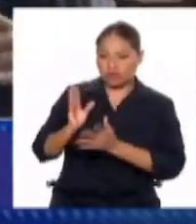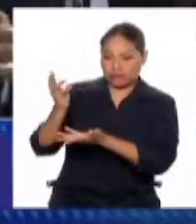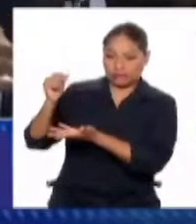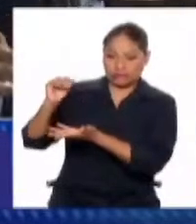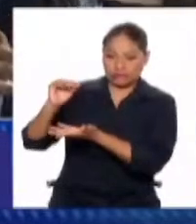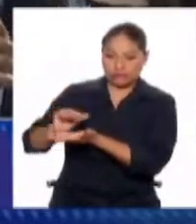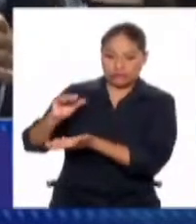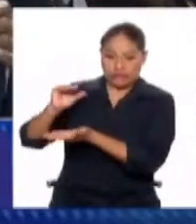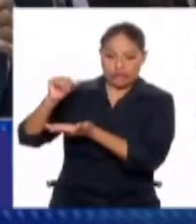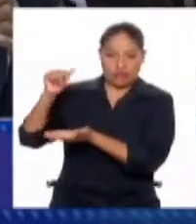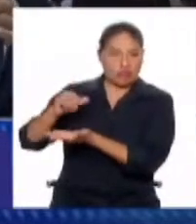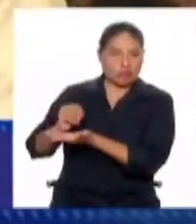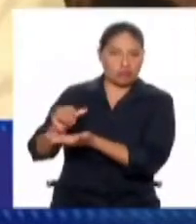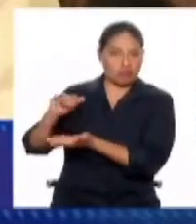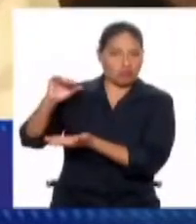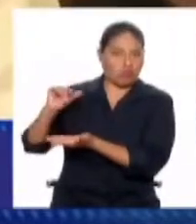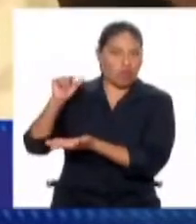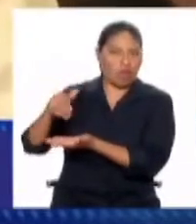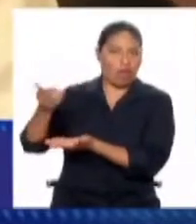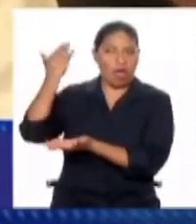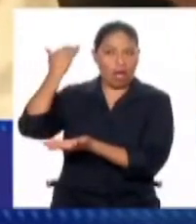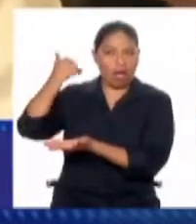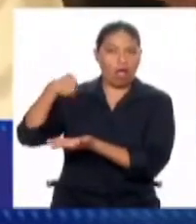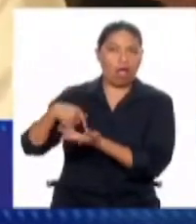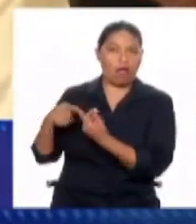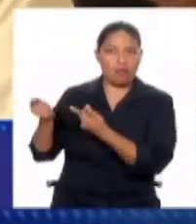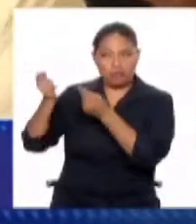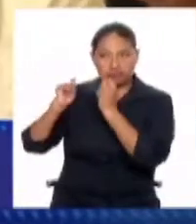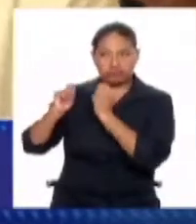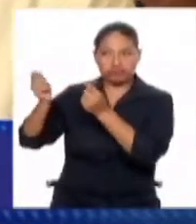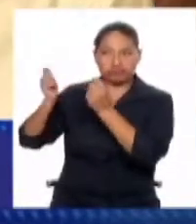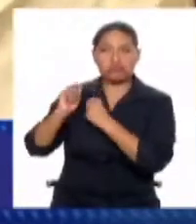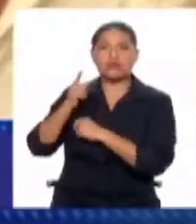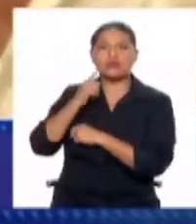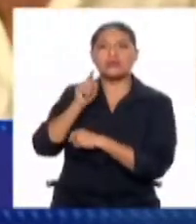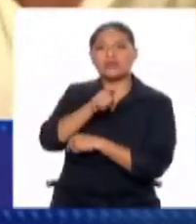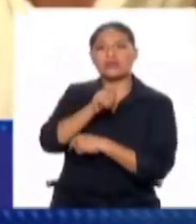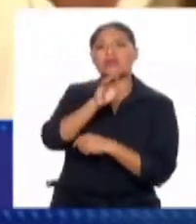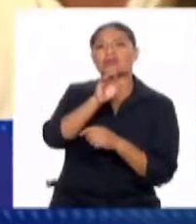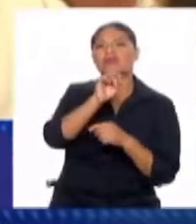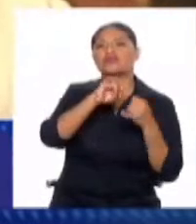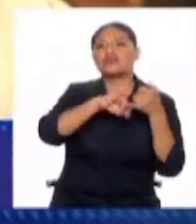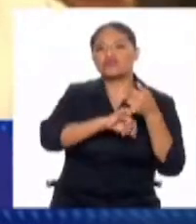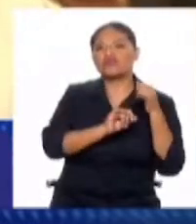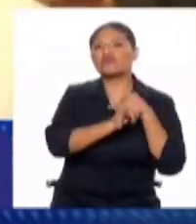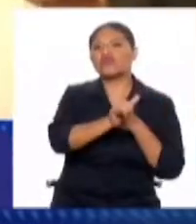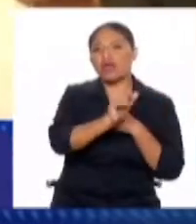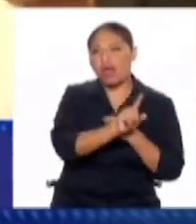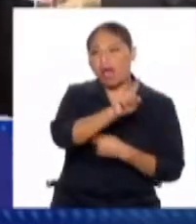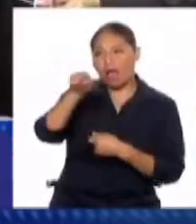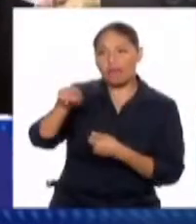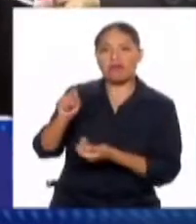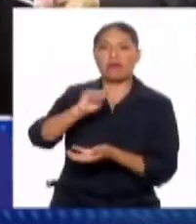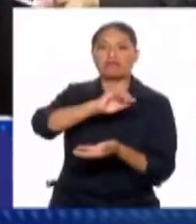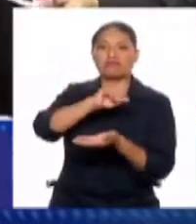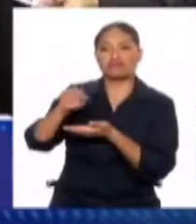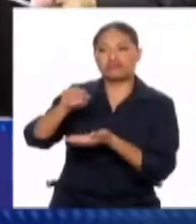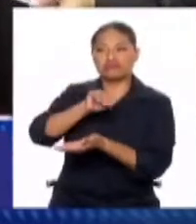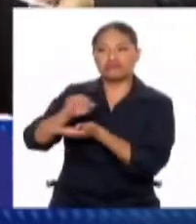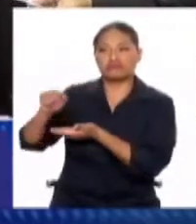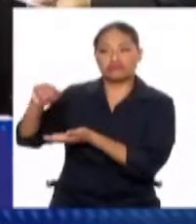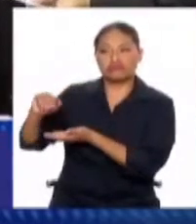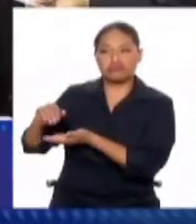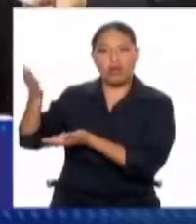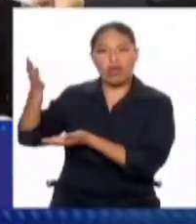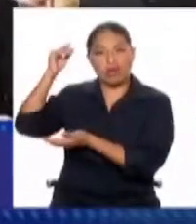producto, pues, de las indemnizaciones que su suegra, la señora Fernenburg, habría recibido como producto del